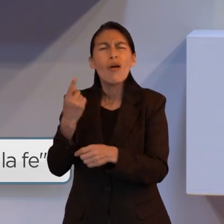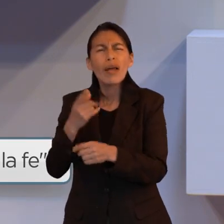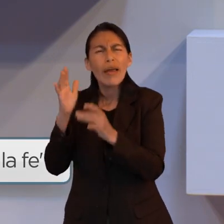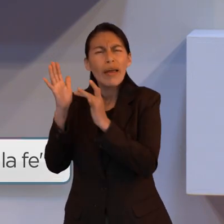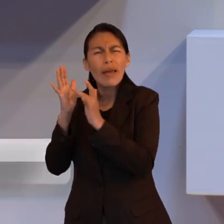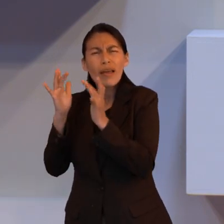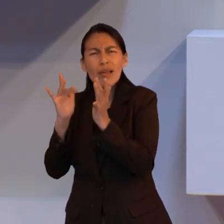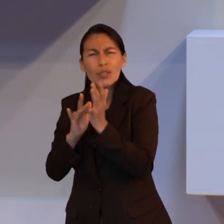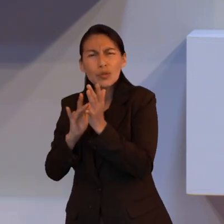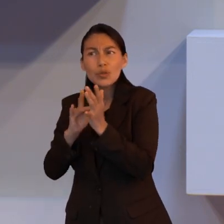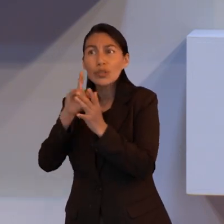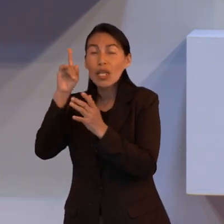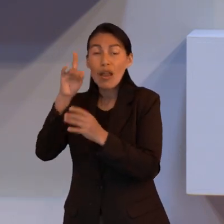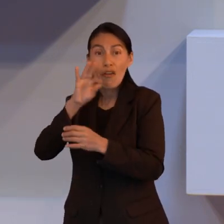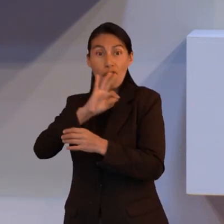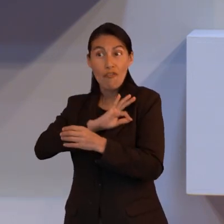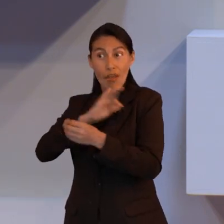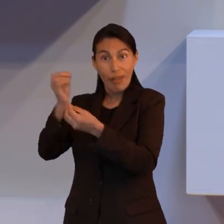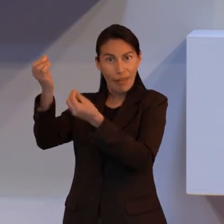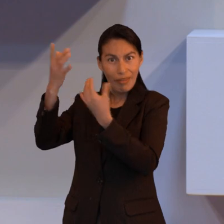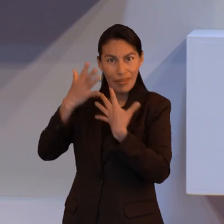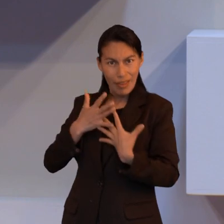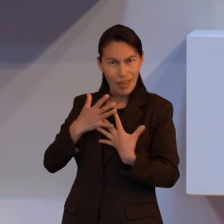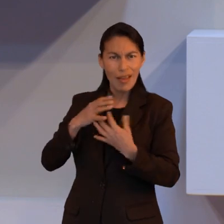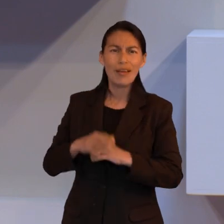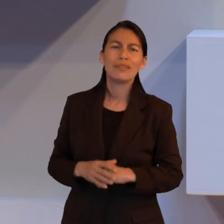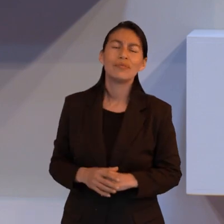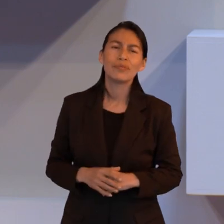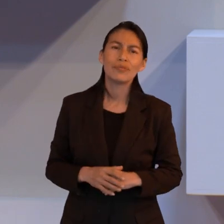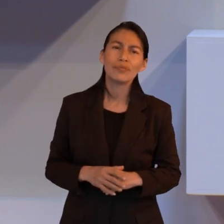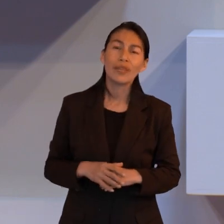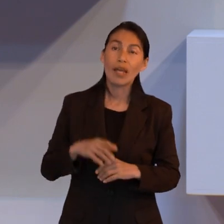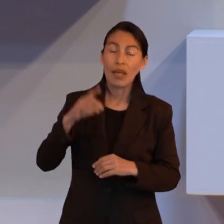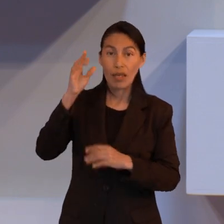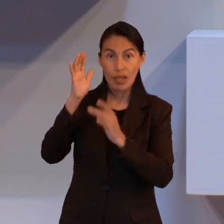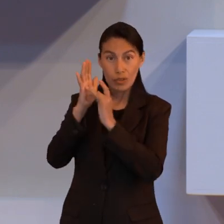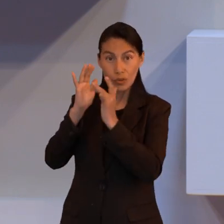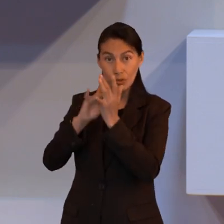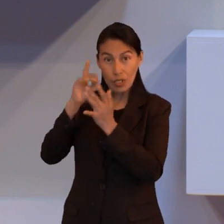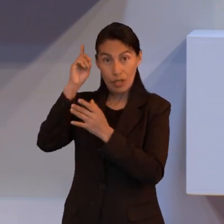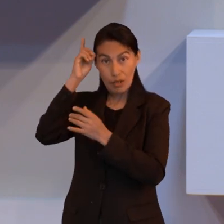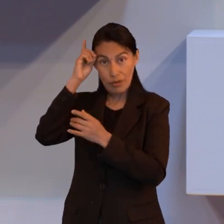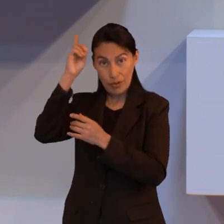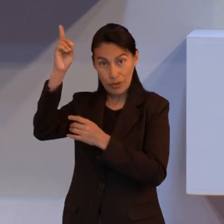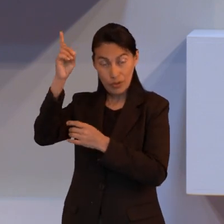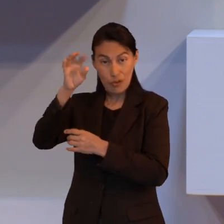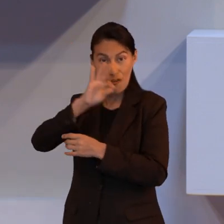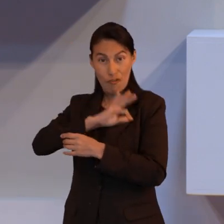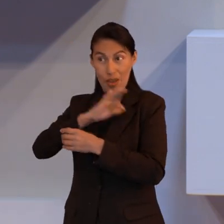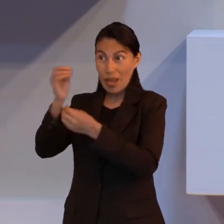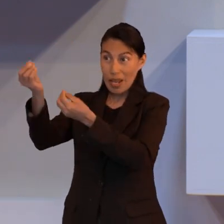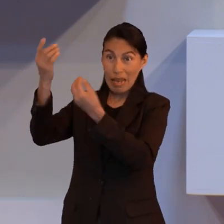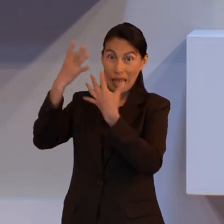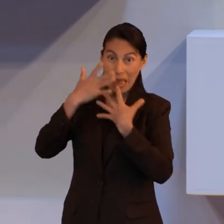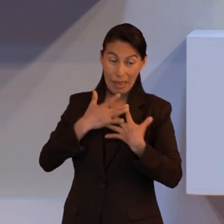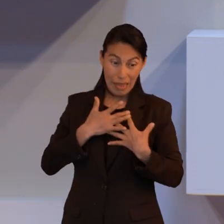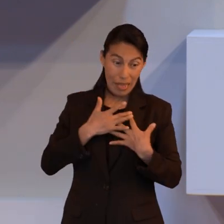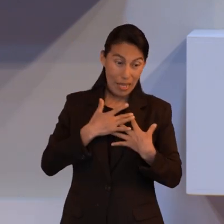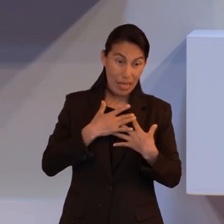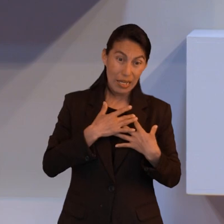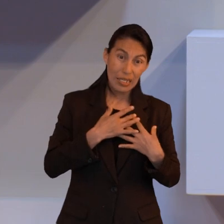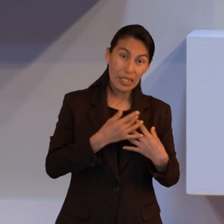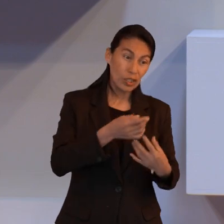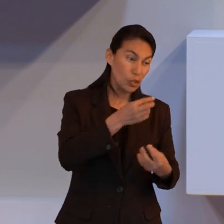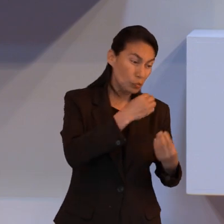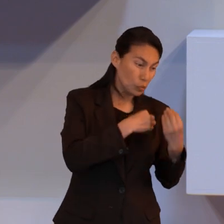consumador de la fe él ya expuso alguna de las razones de por qué Jesús es el autor y consumador de la fe porque él corrió la carrera vivió una vida